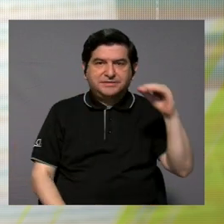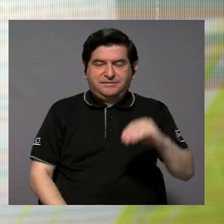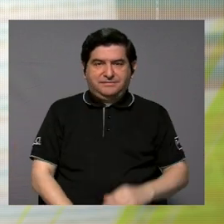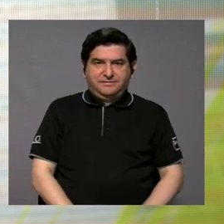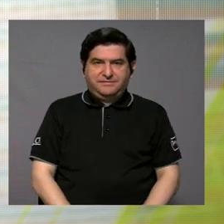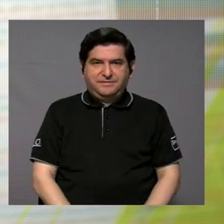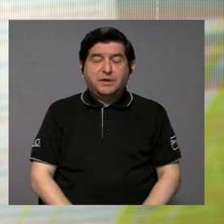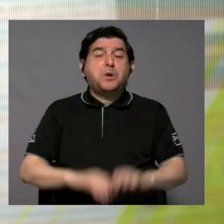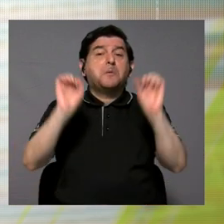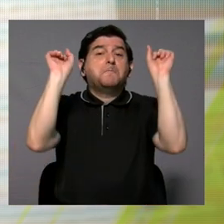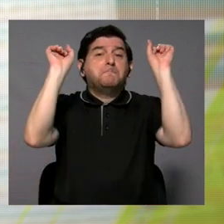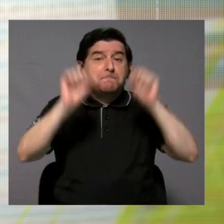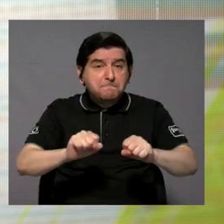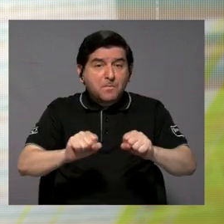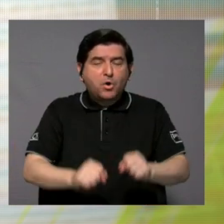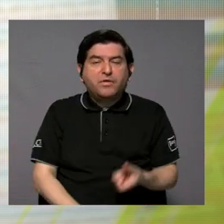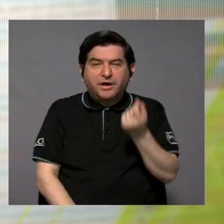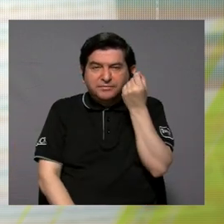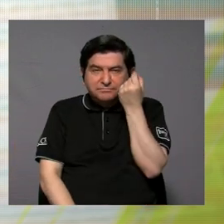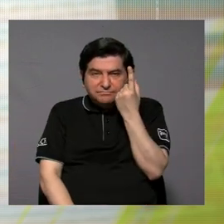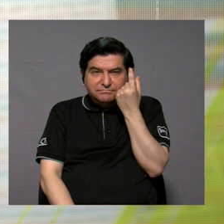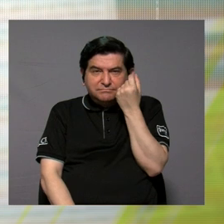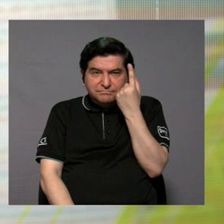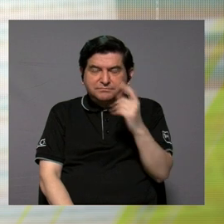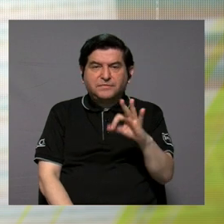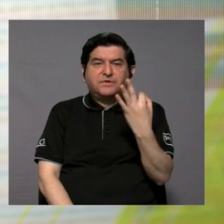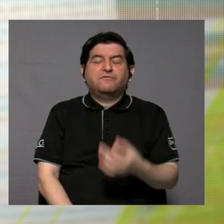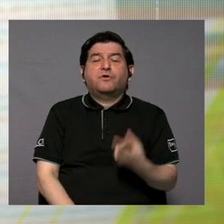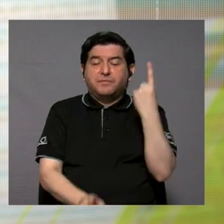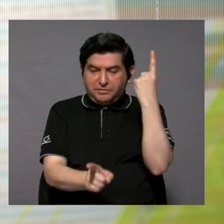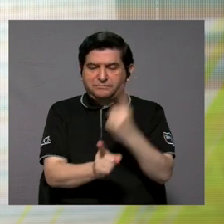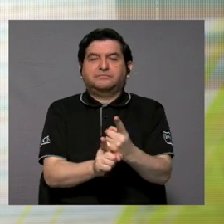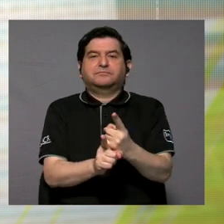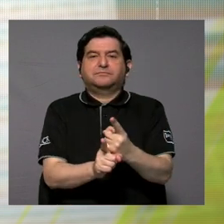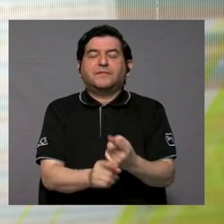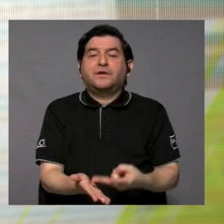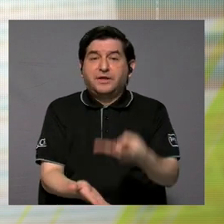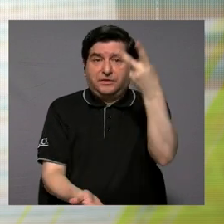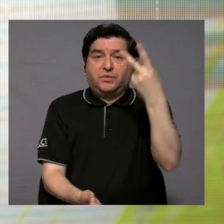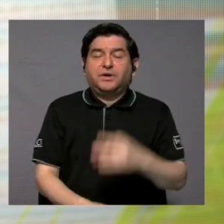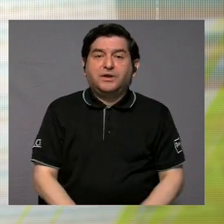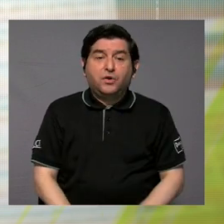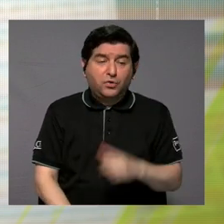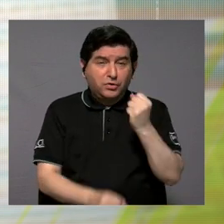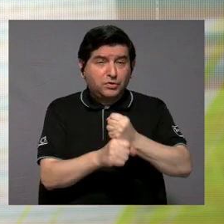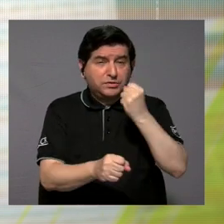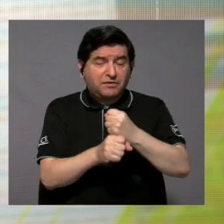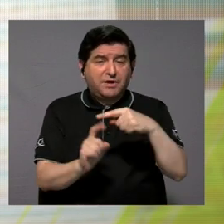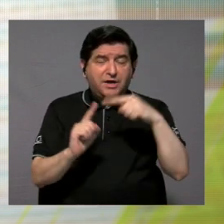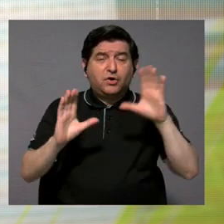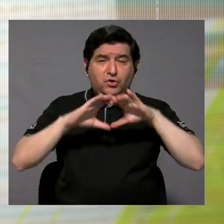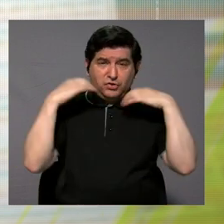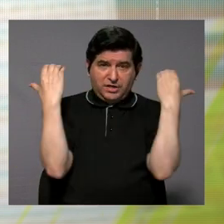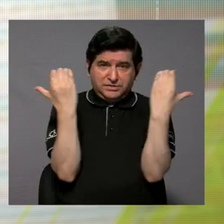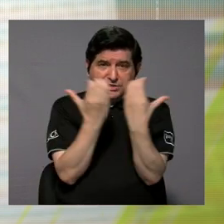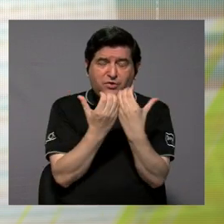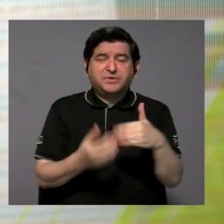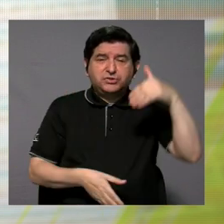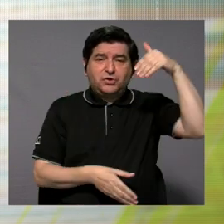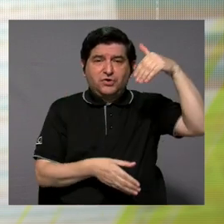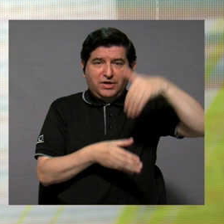para que entonces se puedan interpretar de manera válida. Ese es un esfuerzo que hicimos desde la Comisión